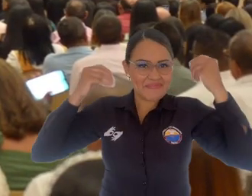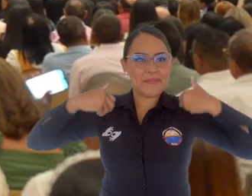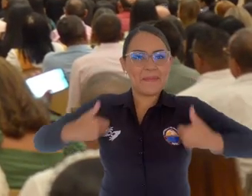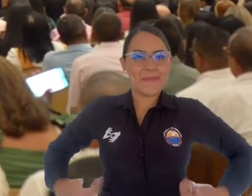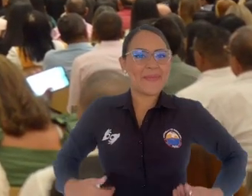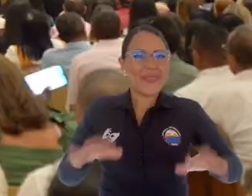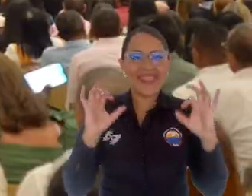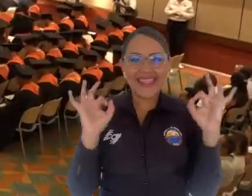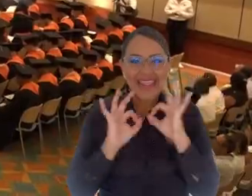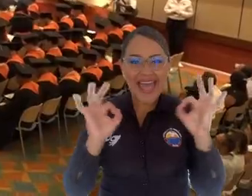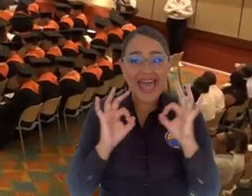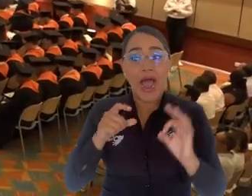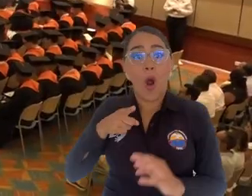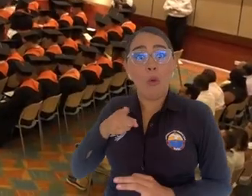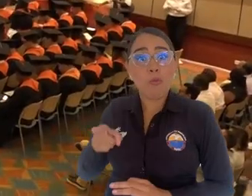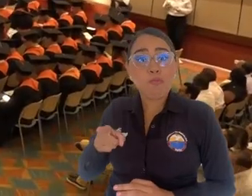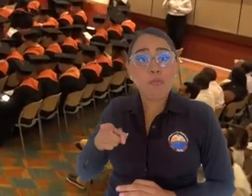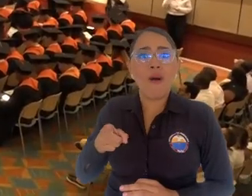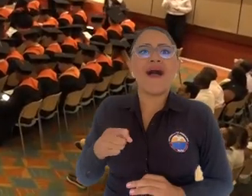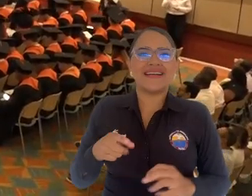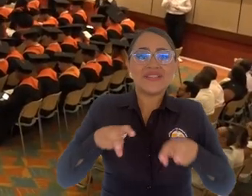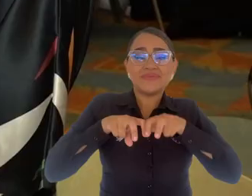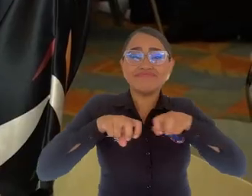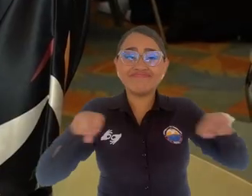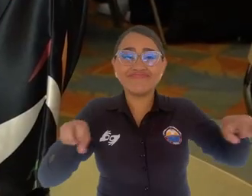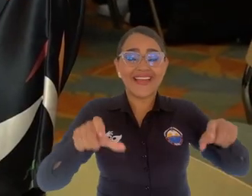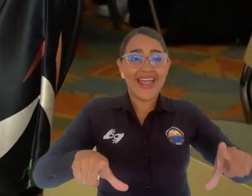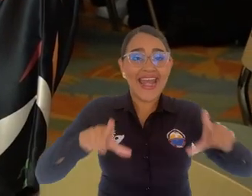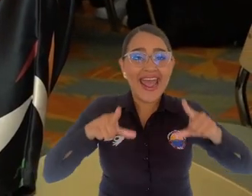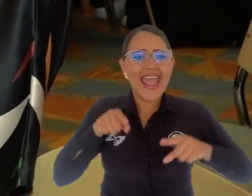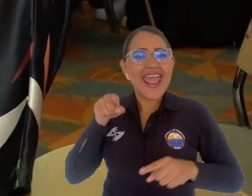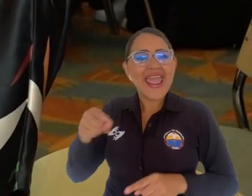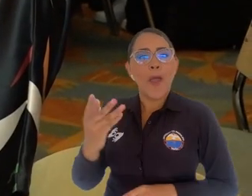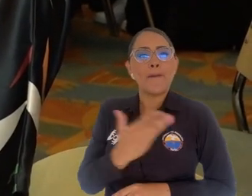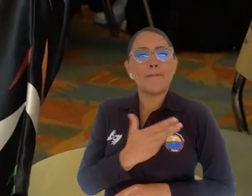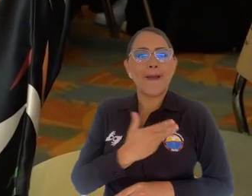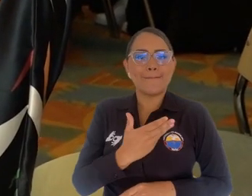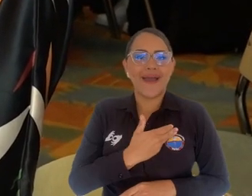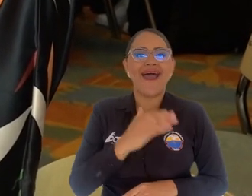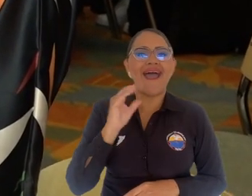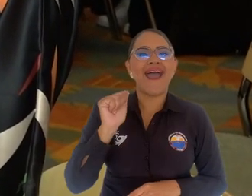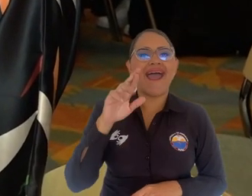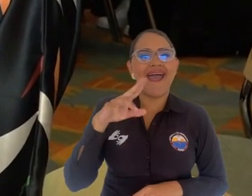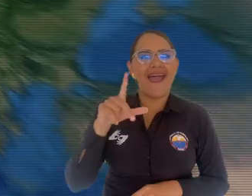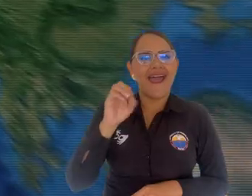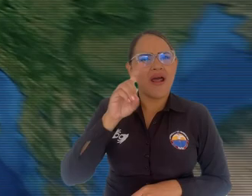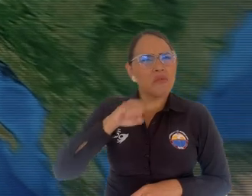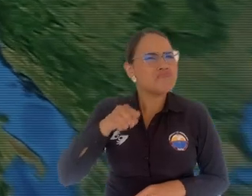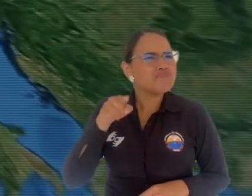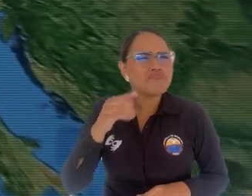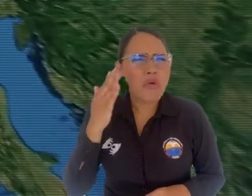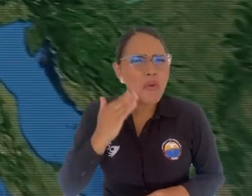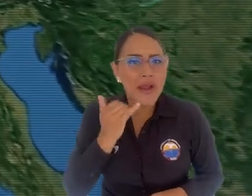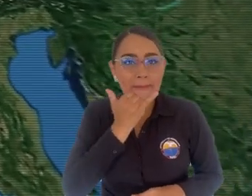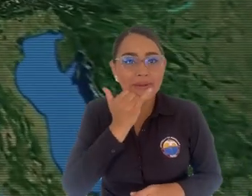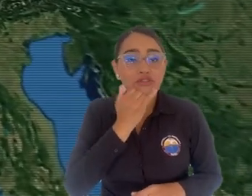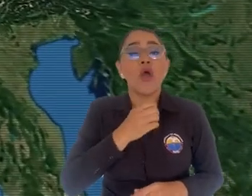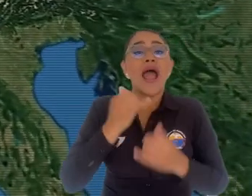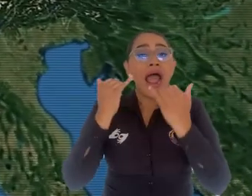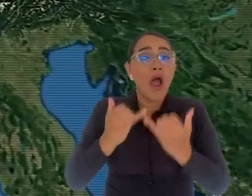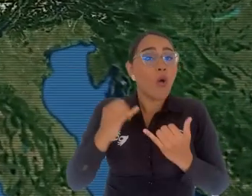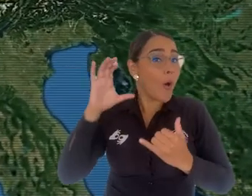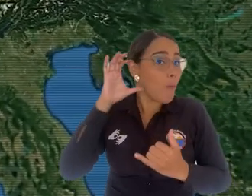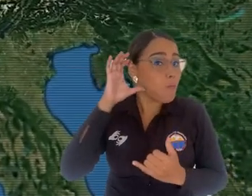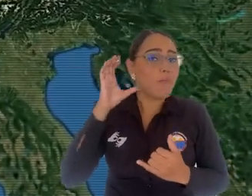lleno de satisfacción, estaba sentada entre los graduados la madre de Carlos Rodríguez del GAMS, un joven quien se encuentra cursando